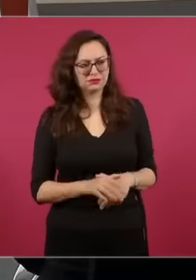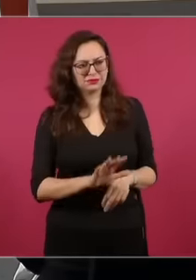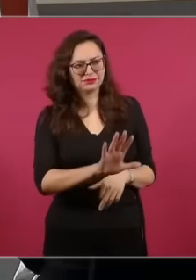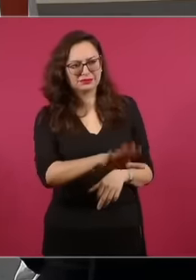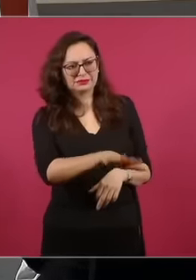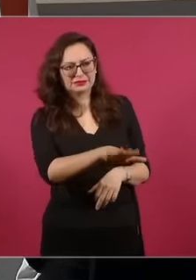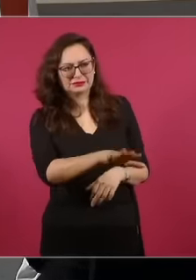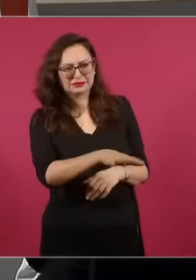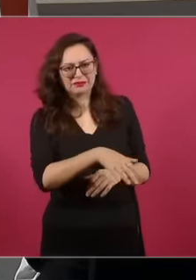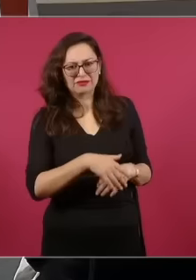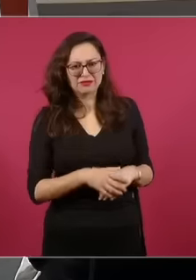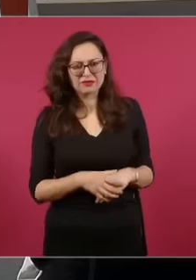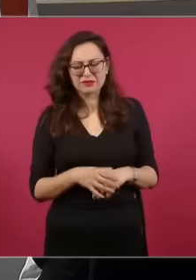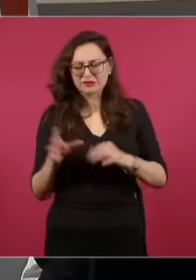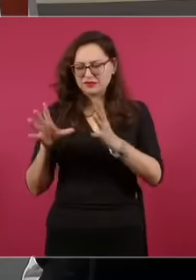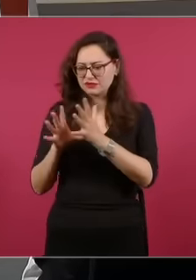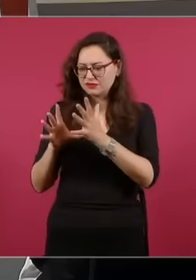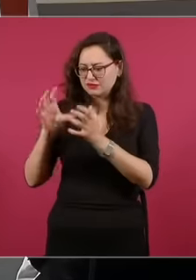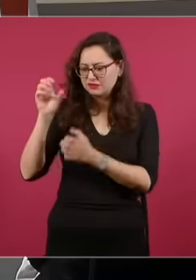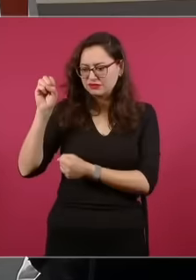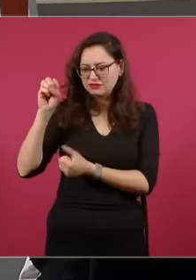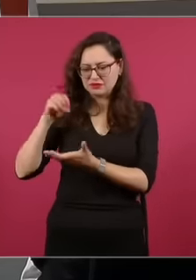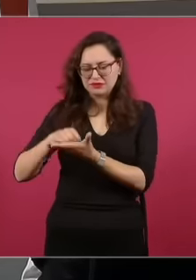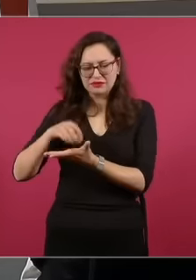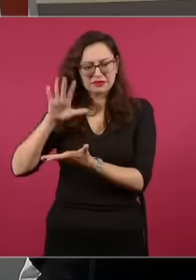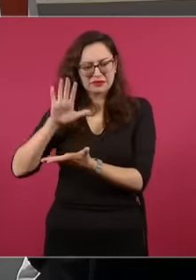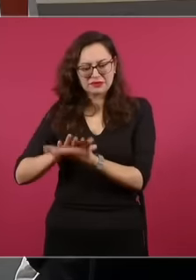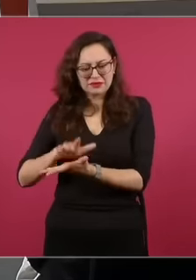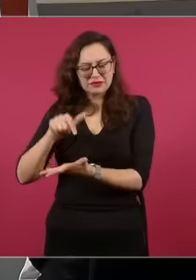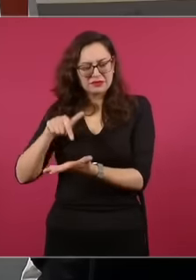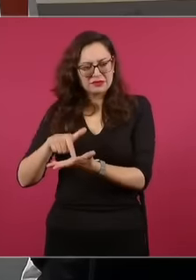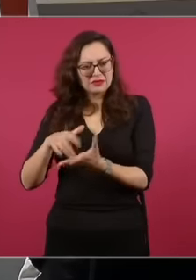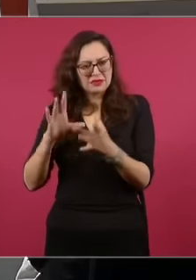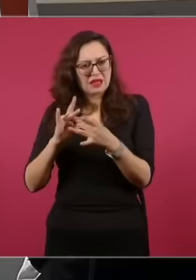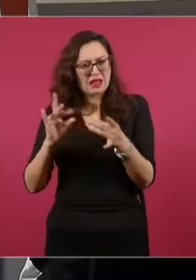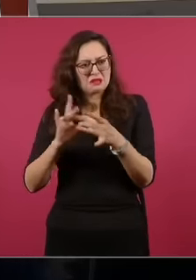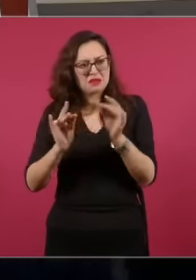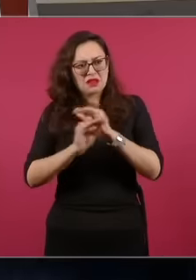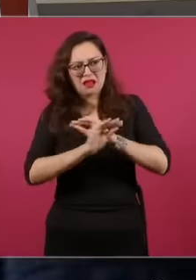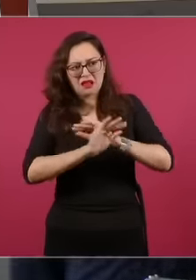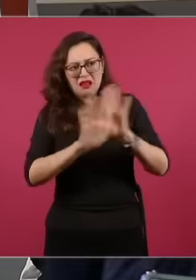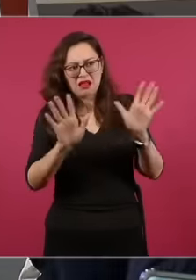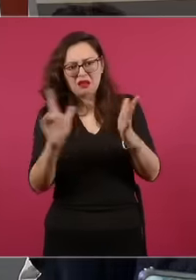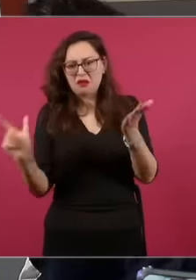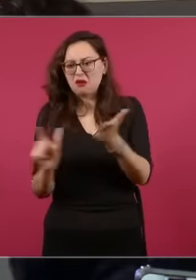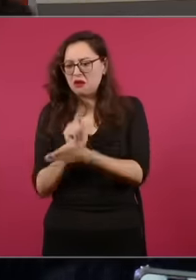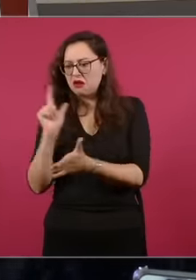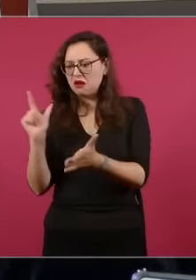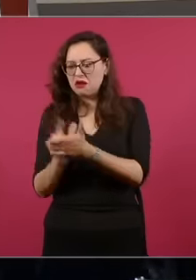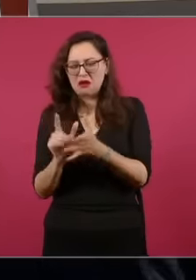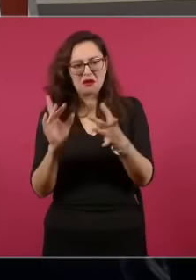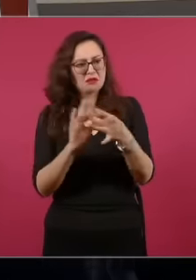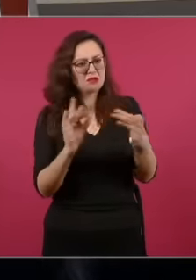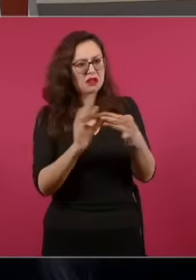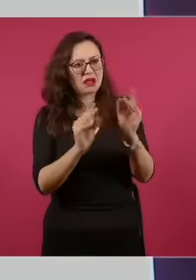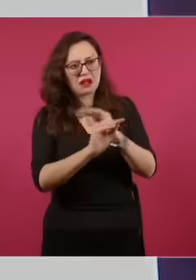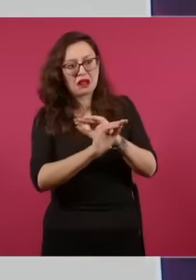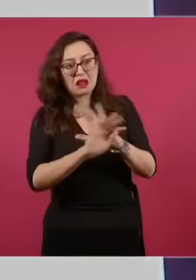así como en este caso es muy clara la ley pero además había el antecedente